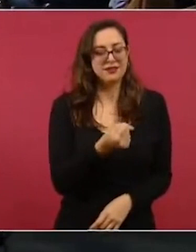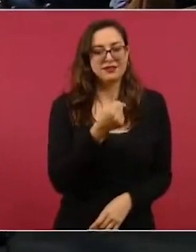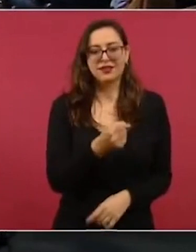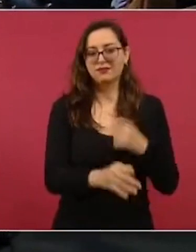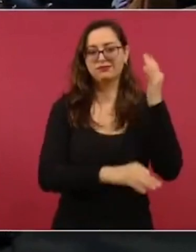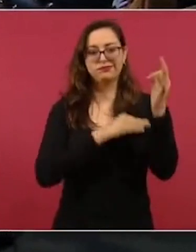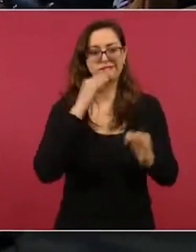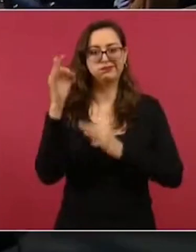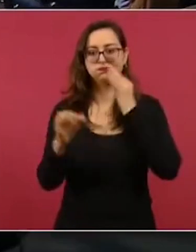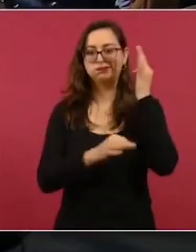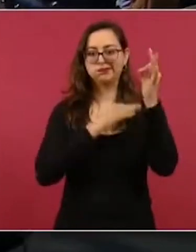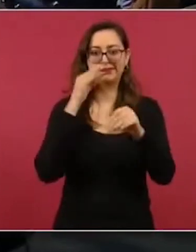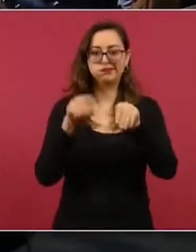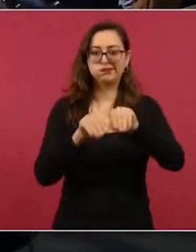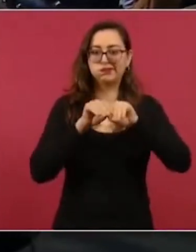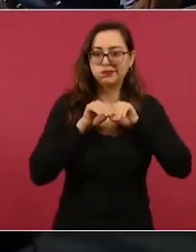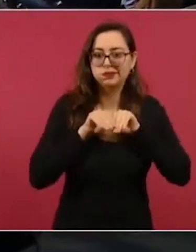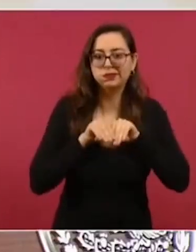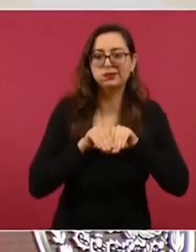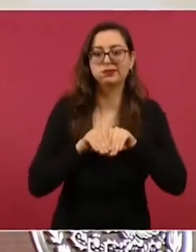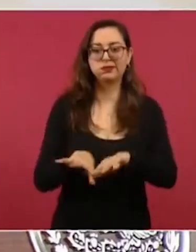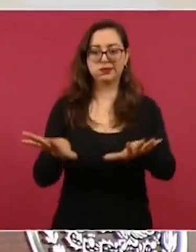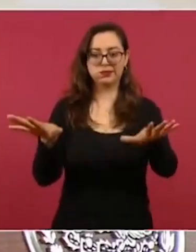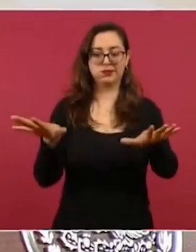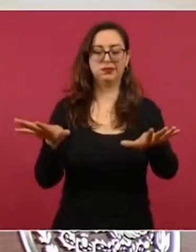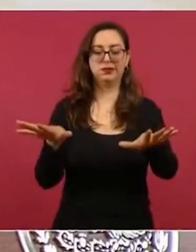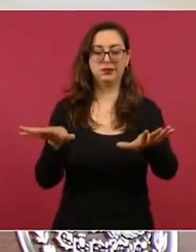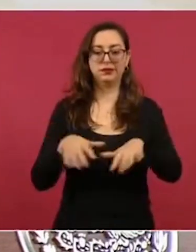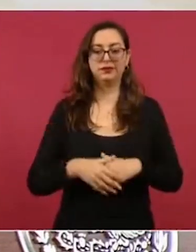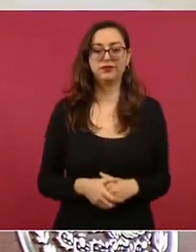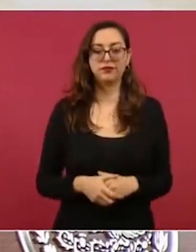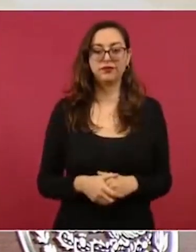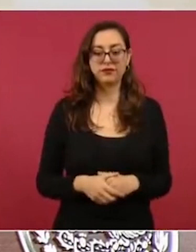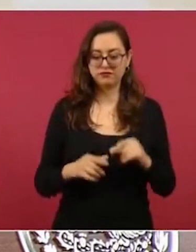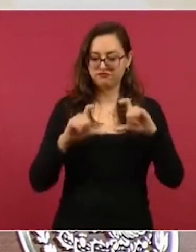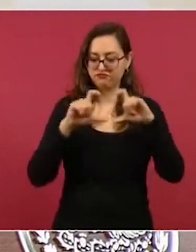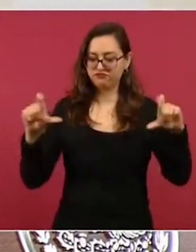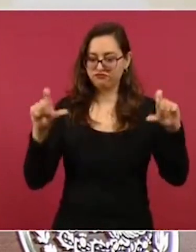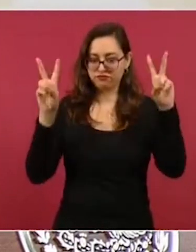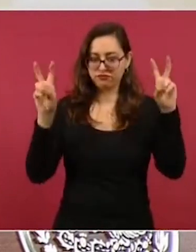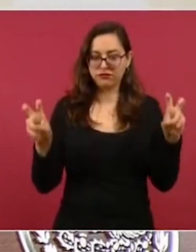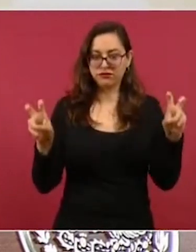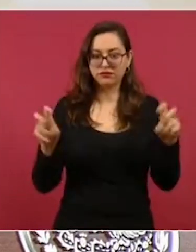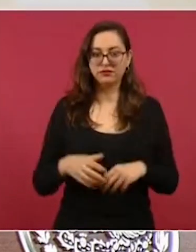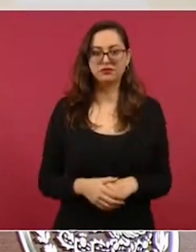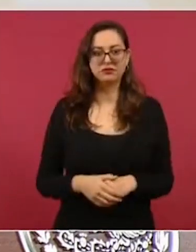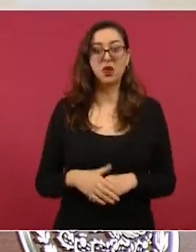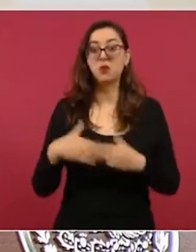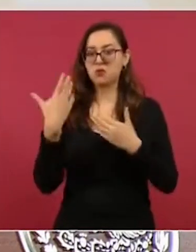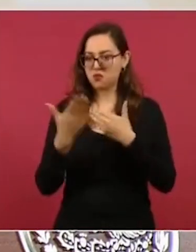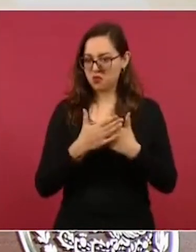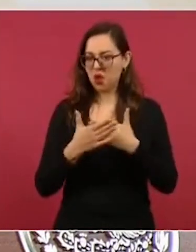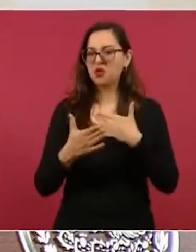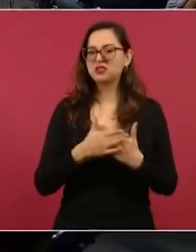Además, aseguró que al presidente lo cuida la gente. En cuanto al expresidente de Perú, Pedro Castillo, Marcelo Ebrard, titular de la Secretaría